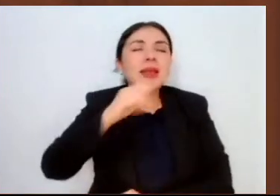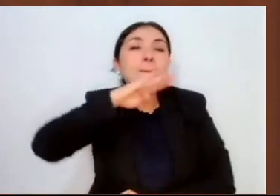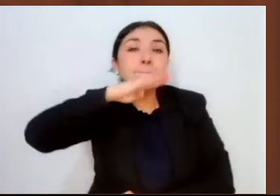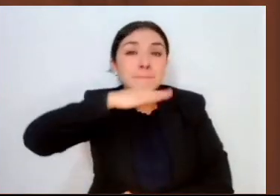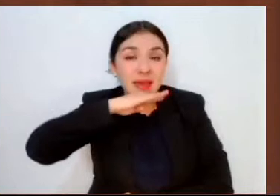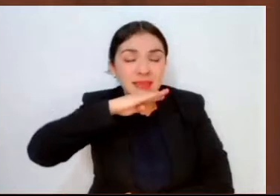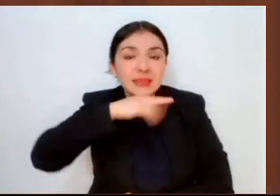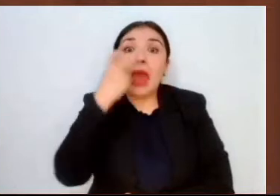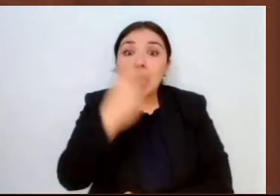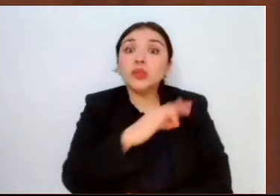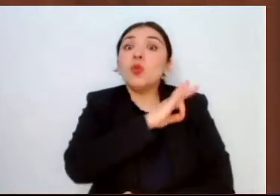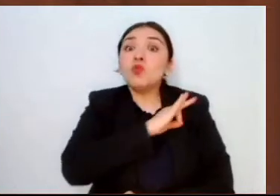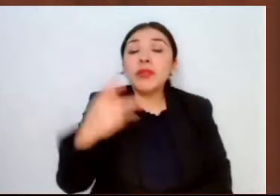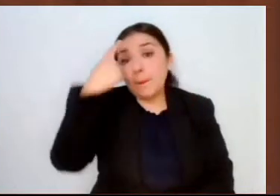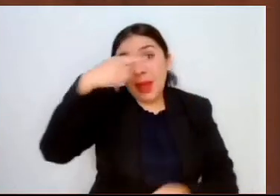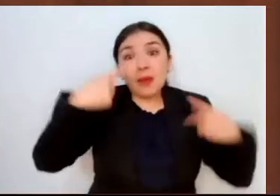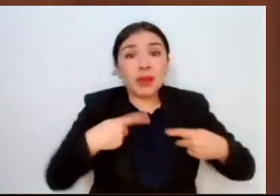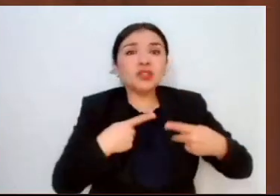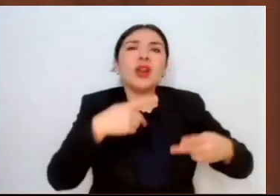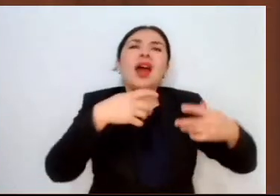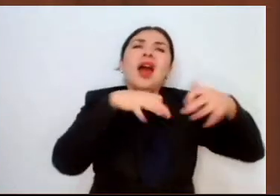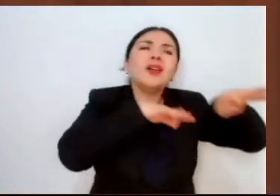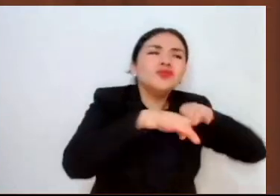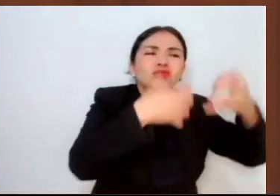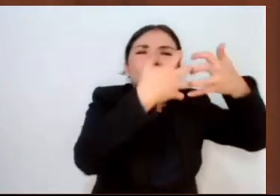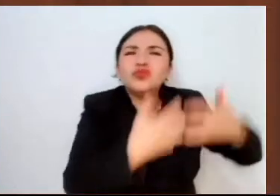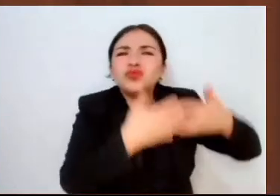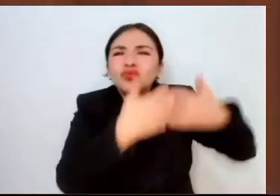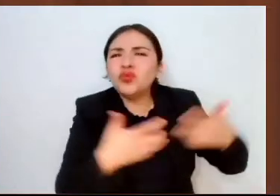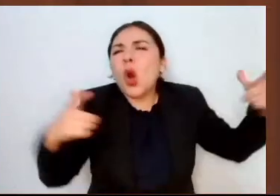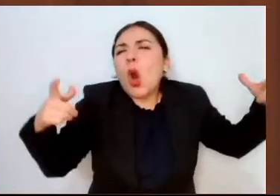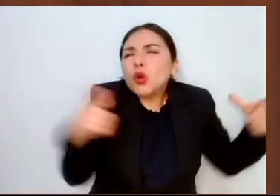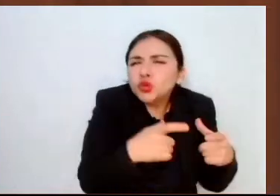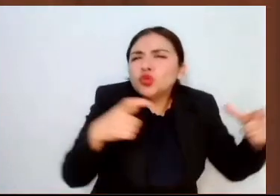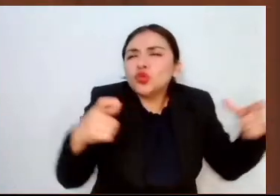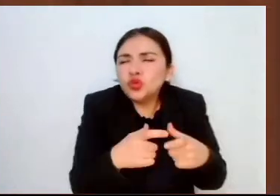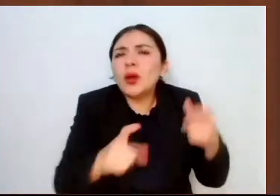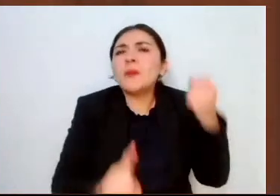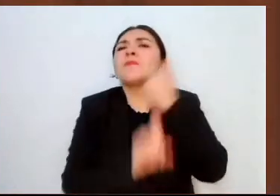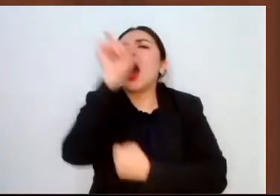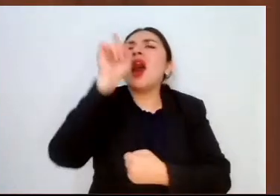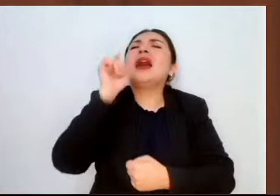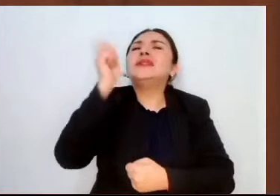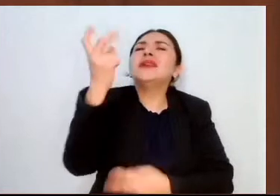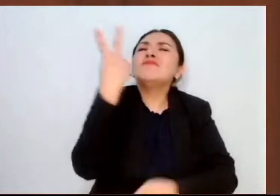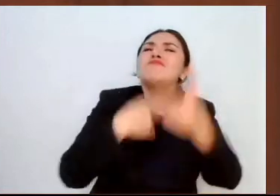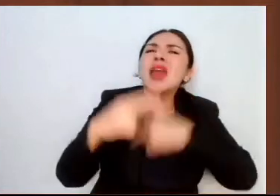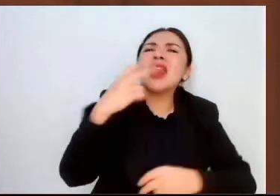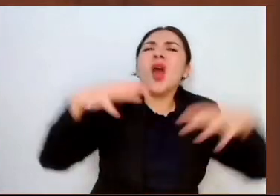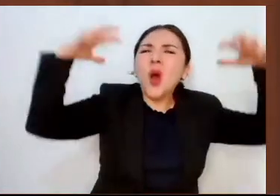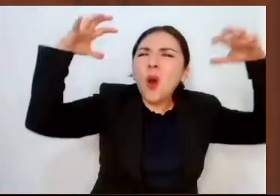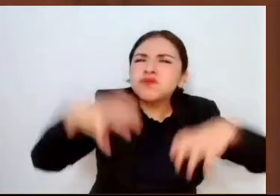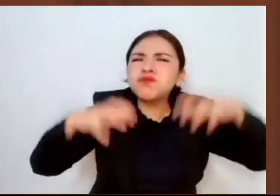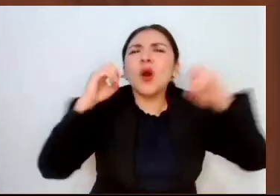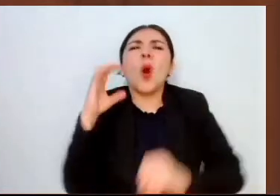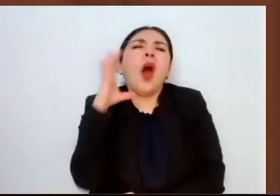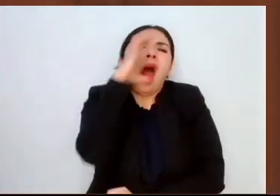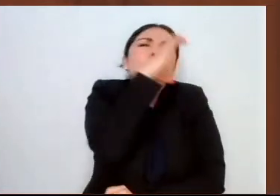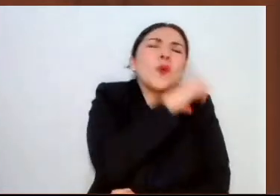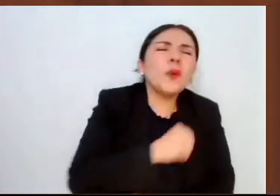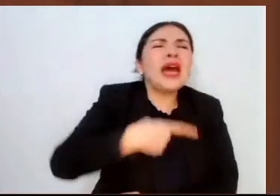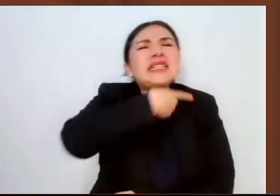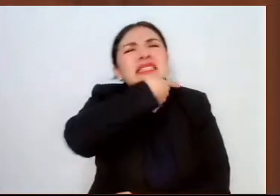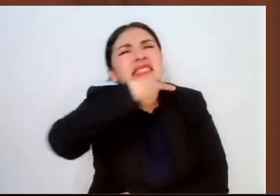mitigar las pérdidas causadas por la frecuente presencia de fenómenos meteorológicos extremos, como sequías,